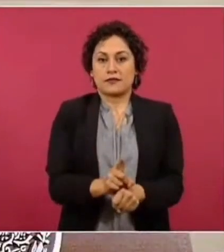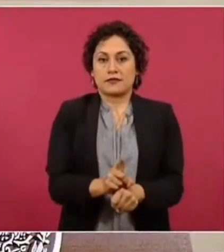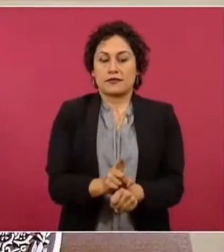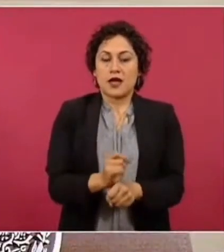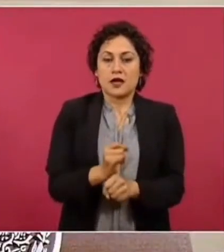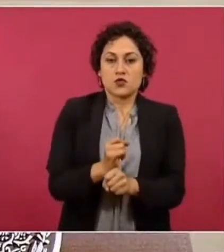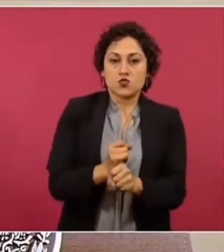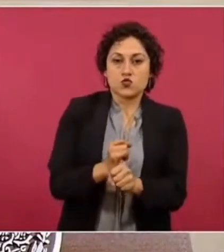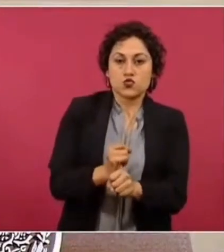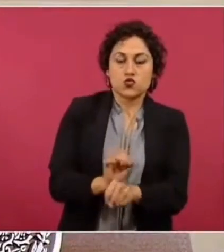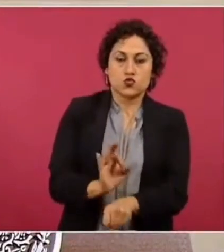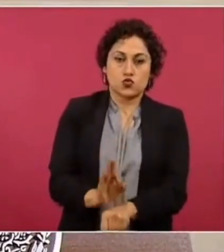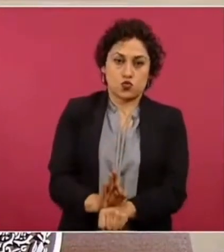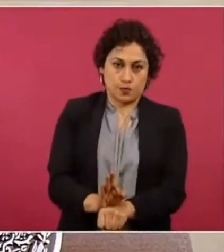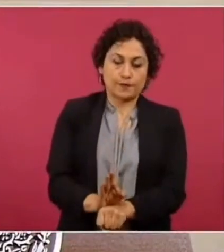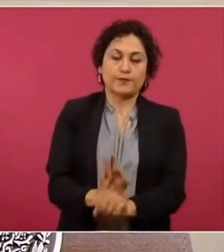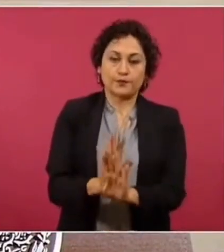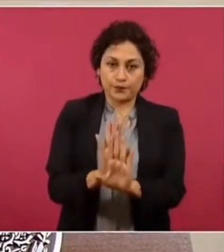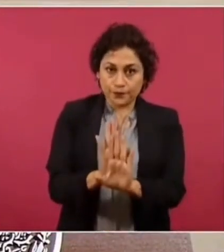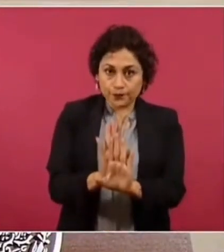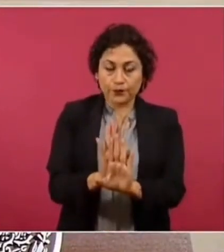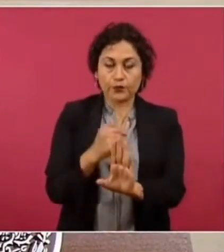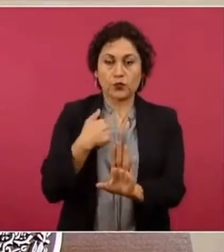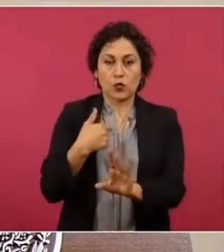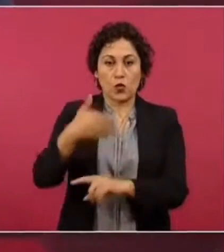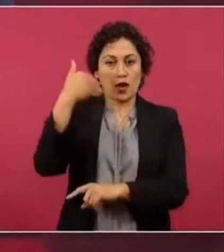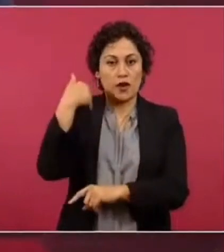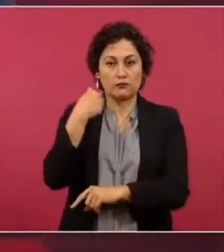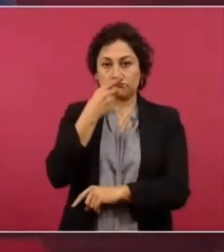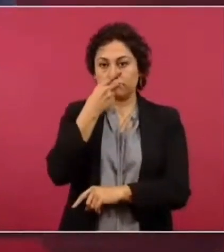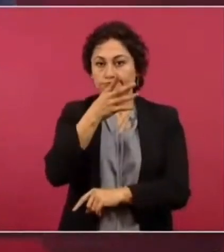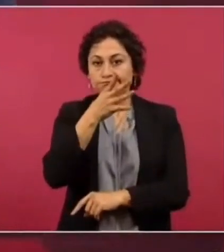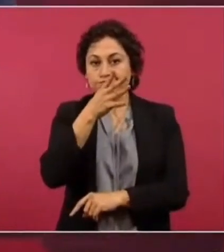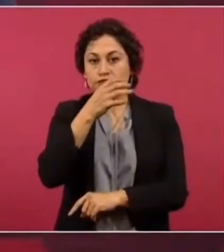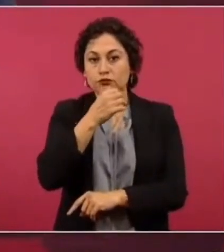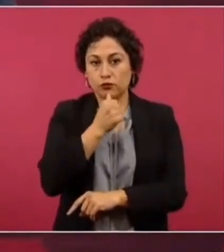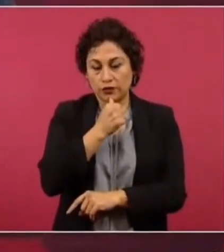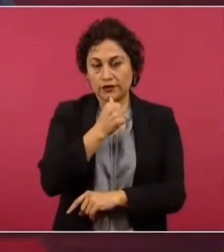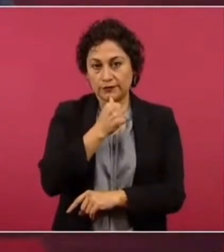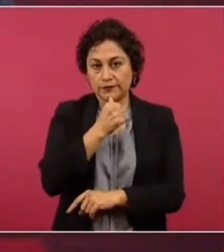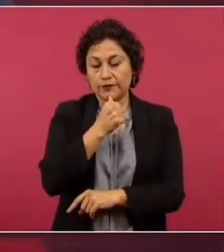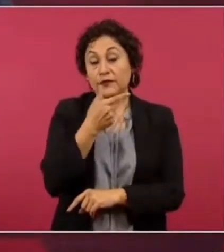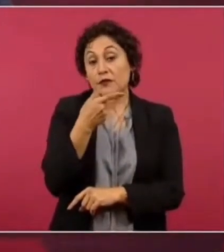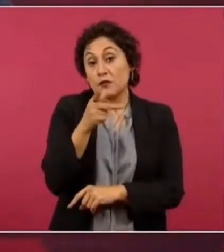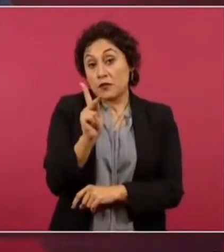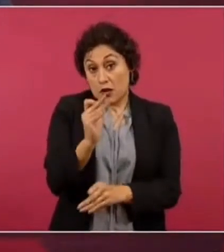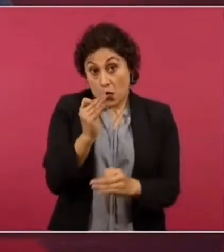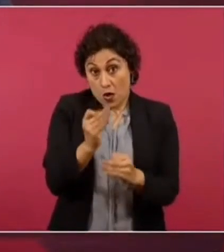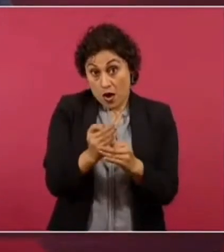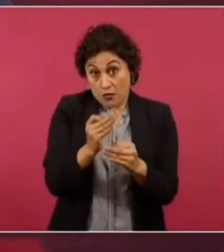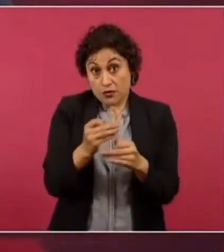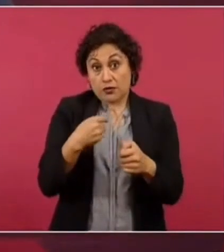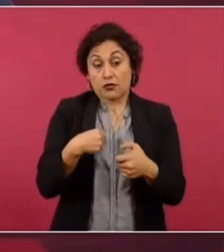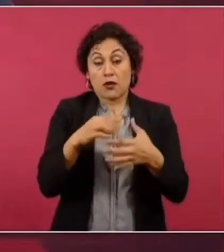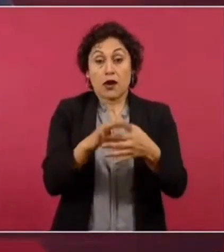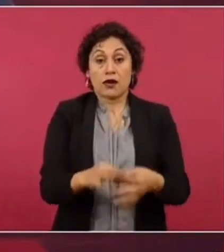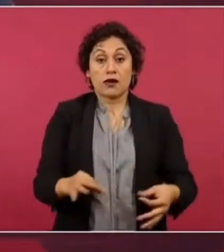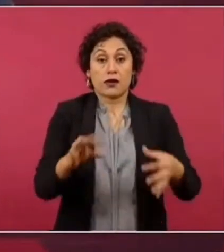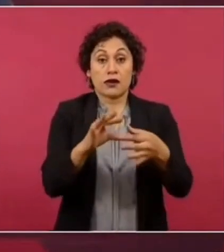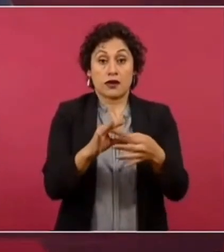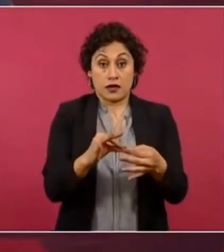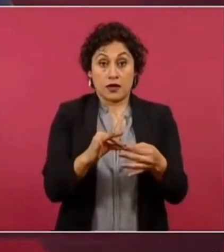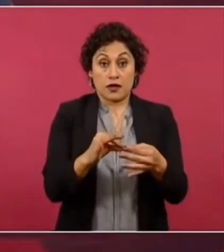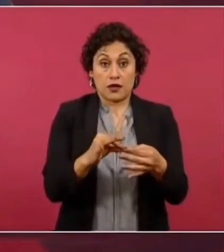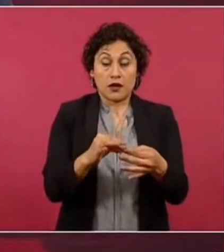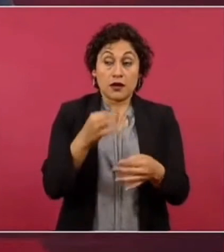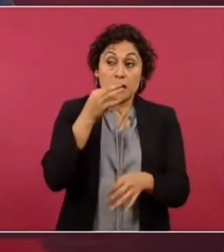es también un informe para el comisionado de derechos humanos de la ONU